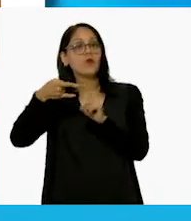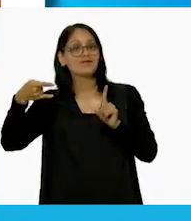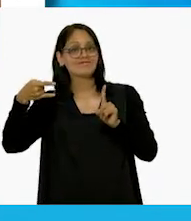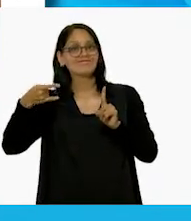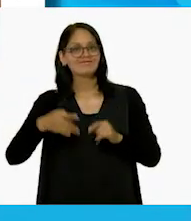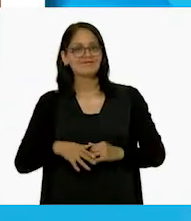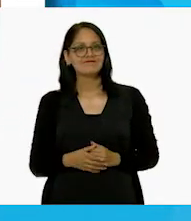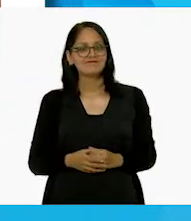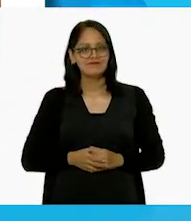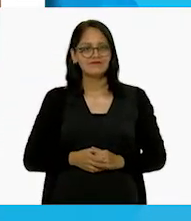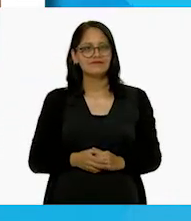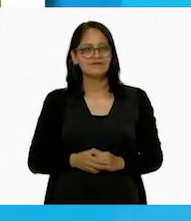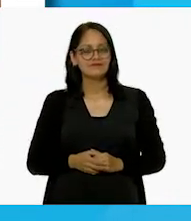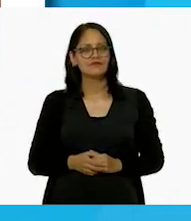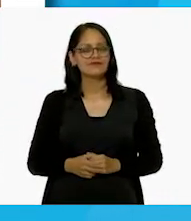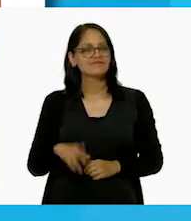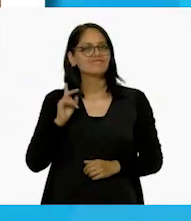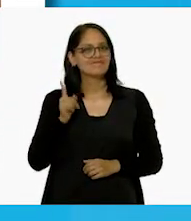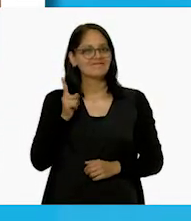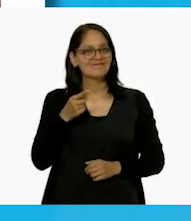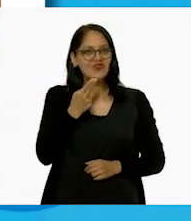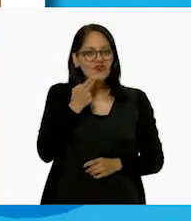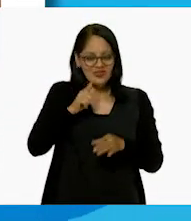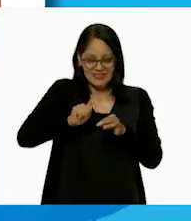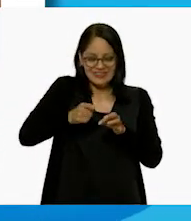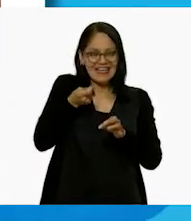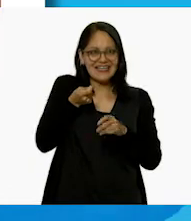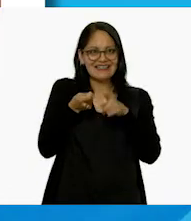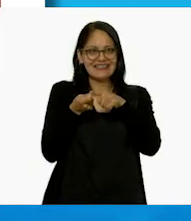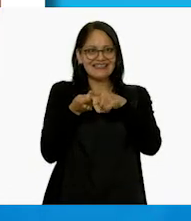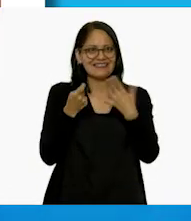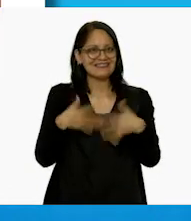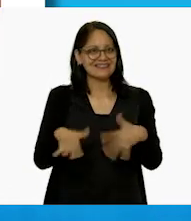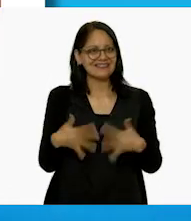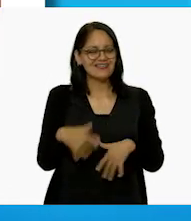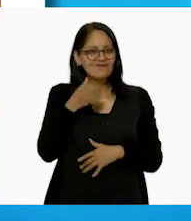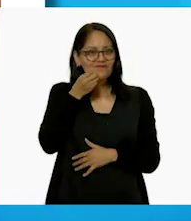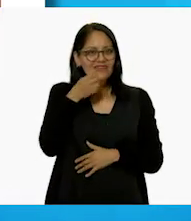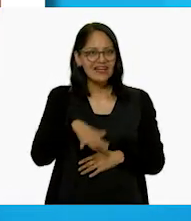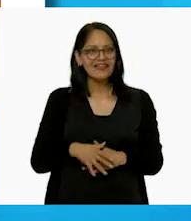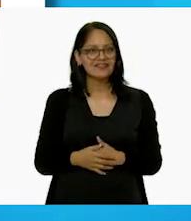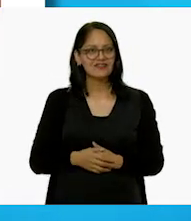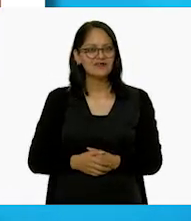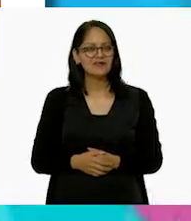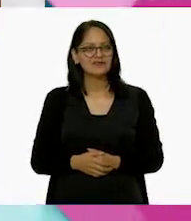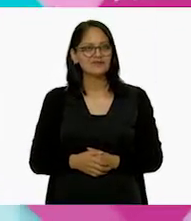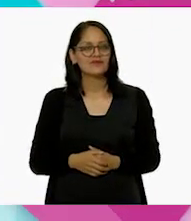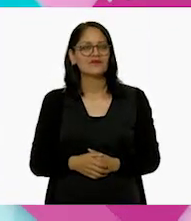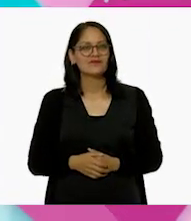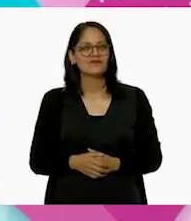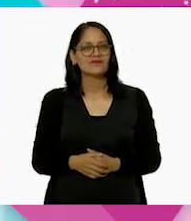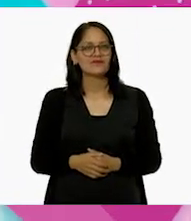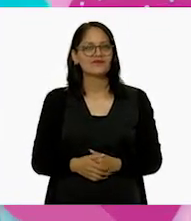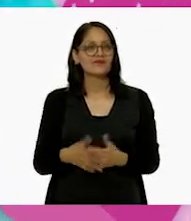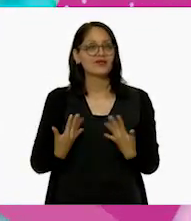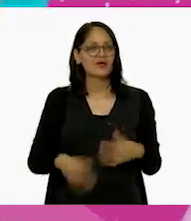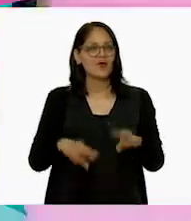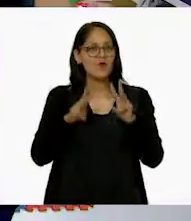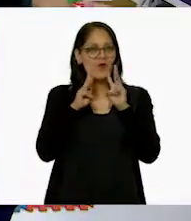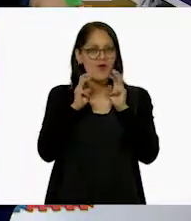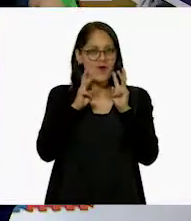rectángulo. ¡Con cerillitos! ¡Quedó bien padre! ¡Sí, padre le quedó! ¡Oh! ¡Wow!